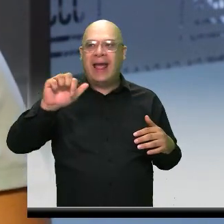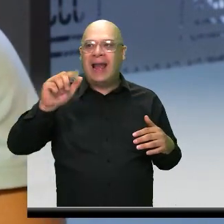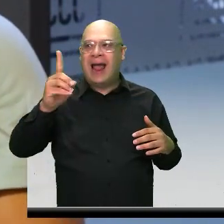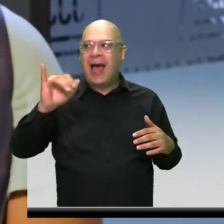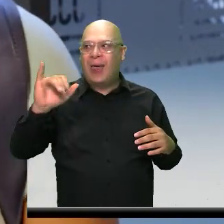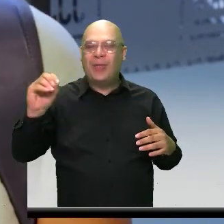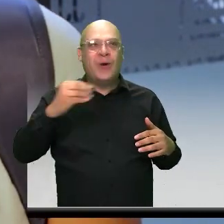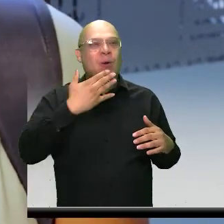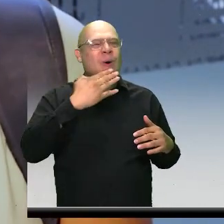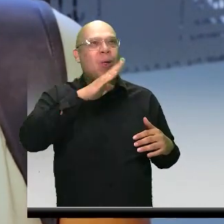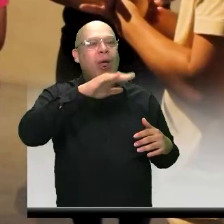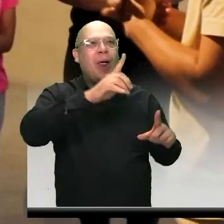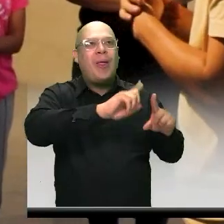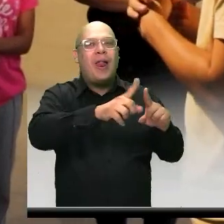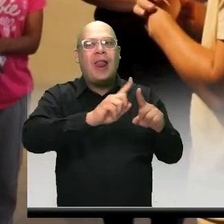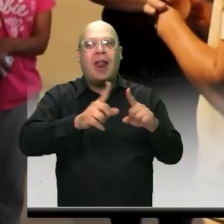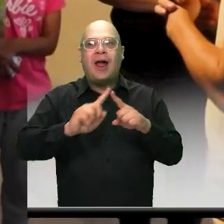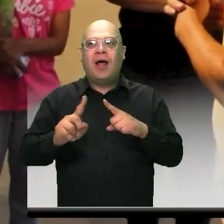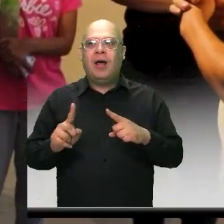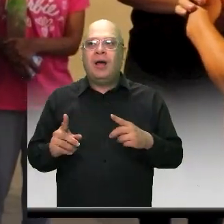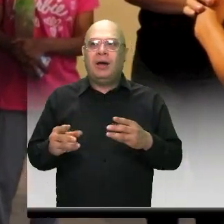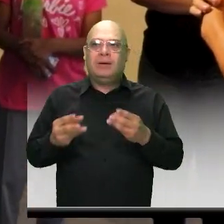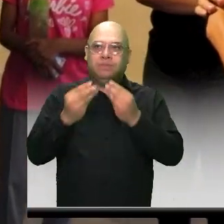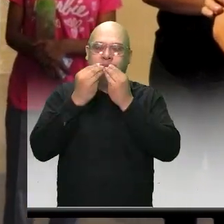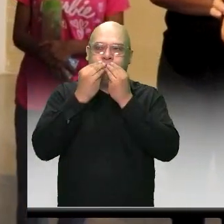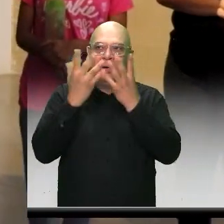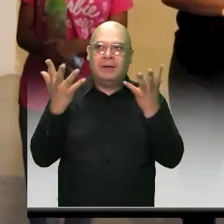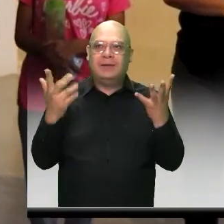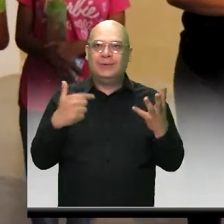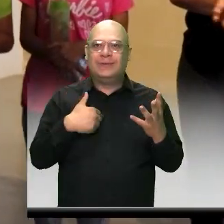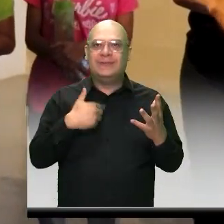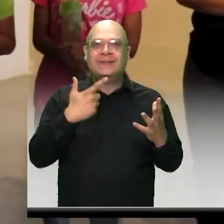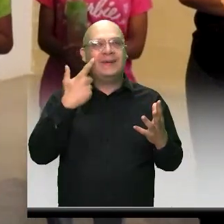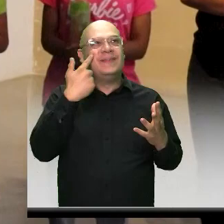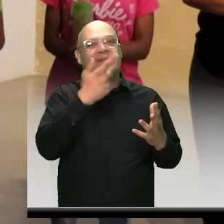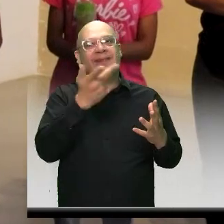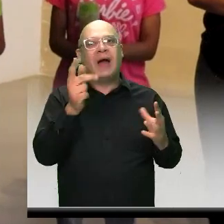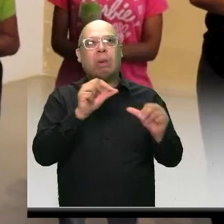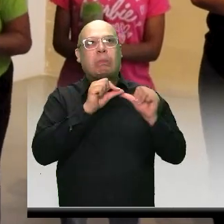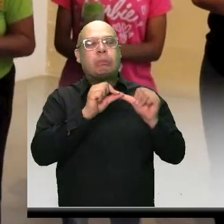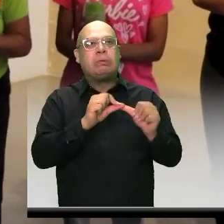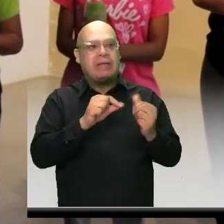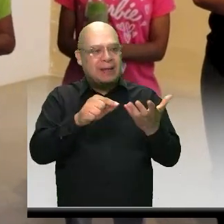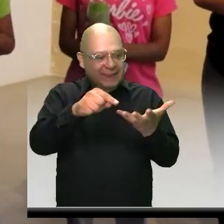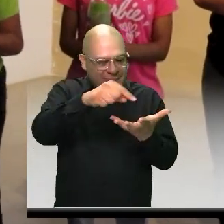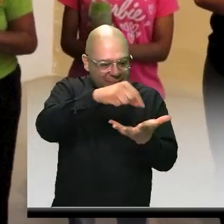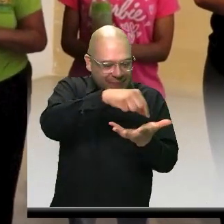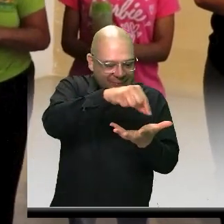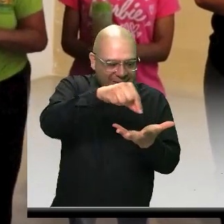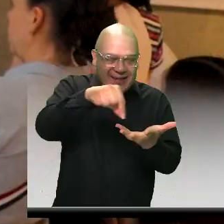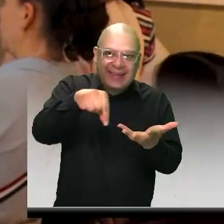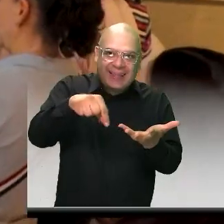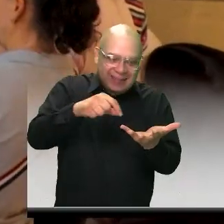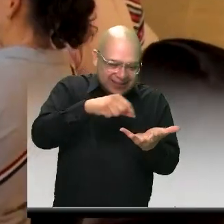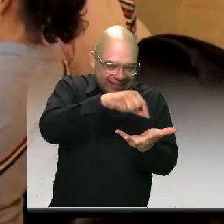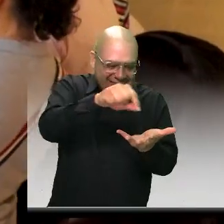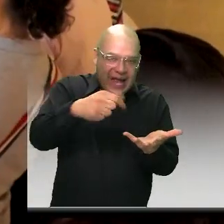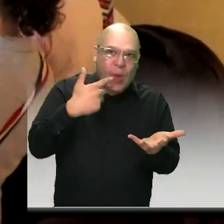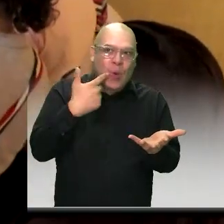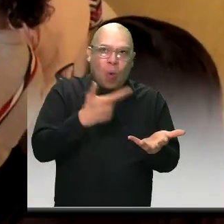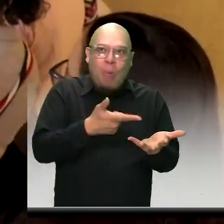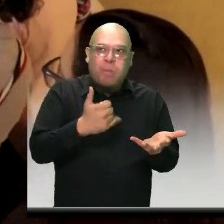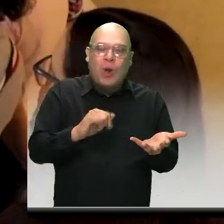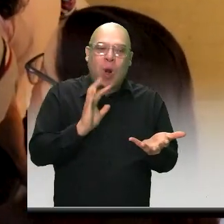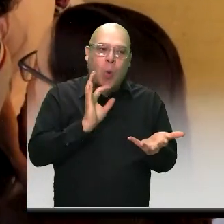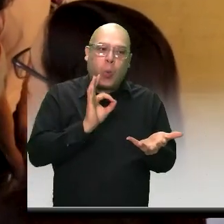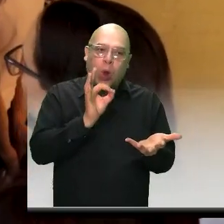bonito, pues me encantó ver esa paleta tan conservada. Yo los invito a que vengan al museo, ¿por qué?